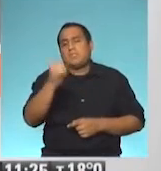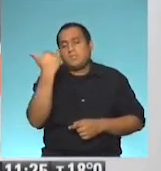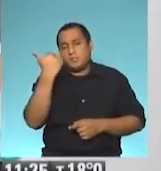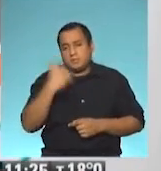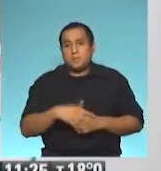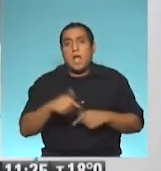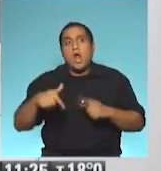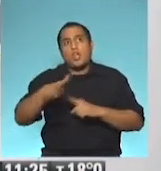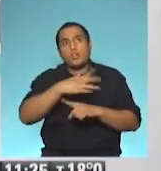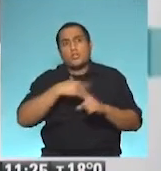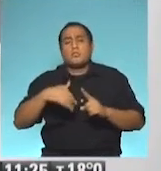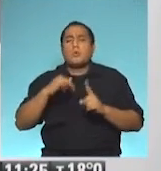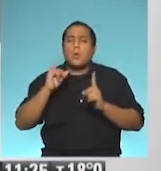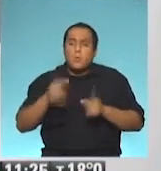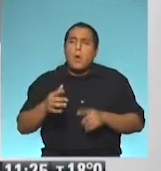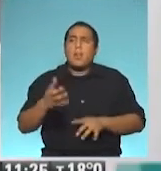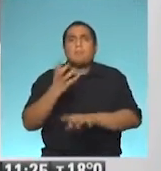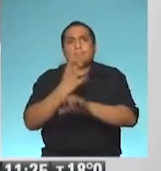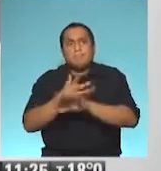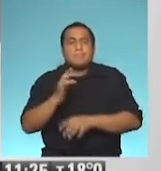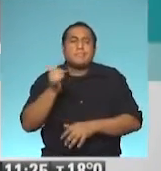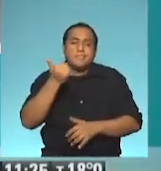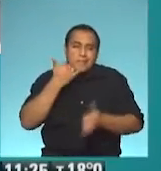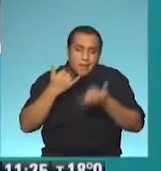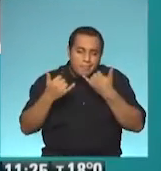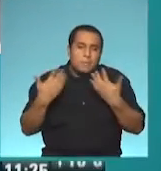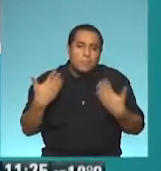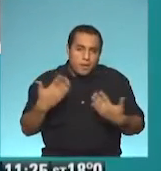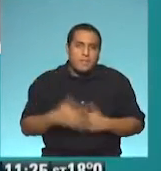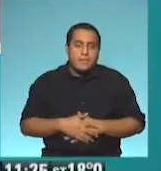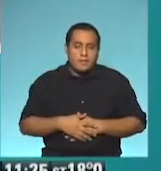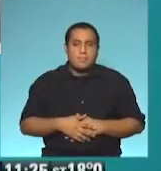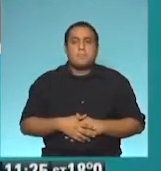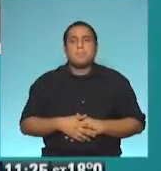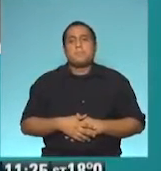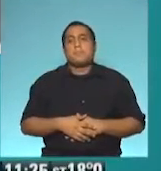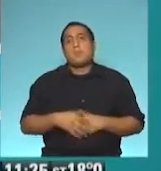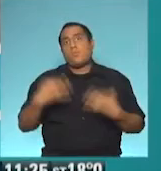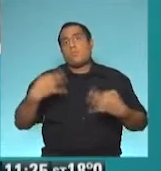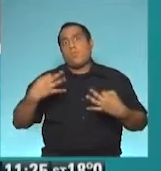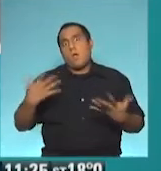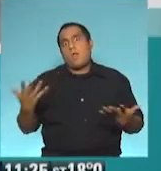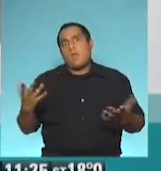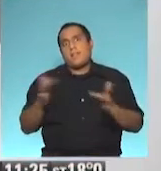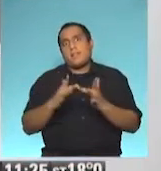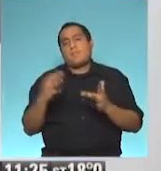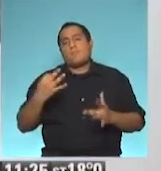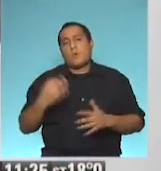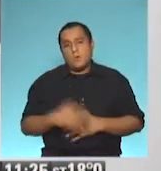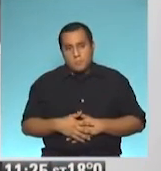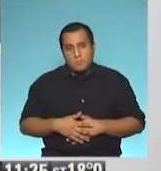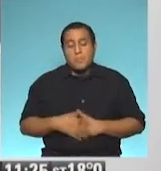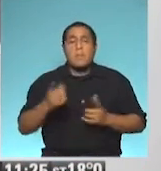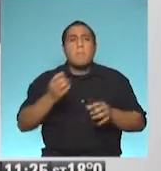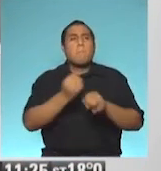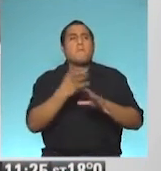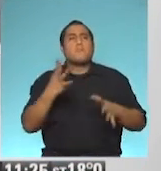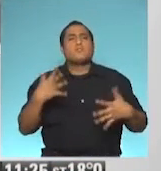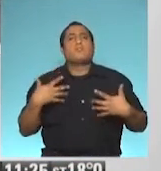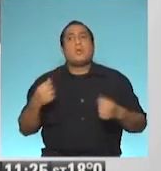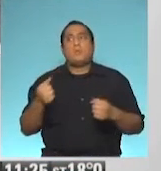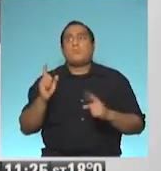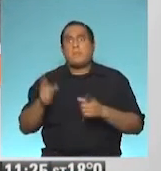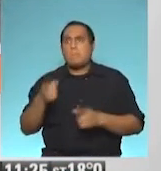este contexto, y aunque sea centrándonos un poco en lo que son las redes sociales, ¿no? Es una herramienta muy válida. Y también los profesionales de la salud que deben hacer